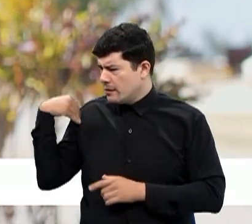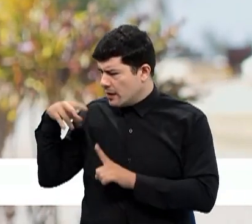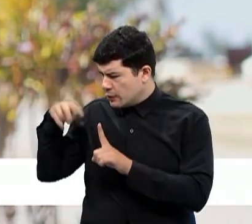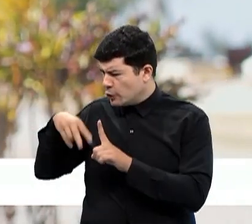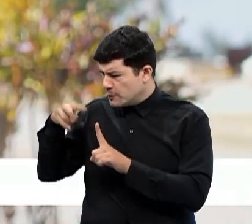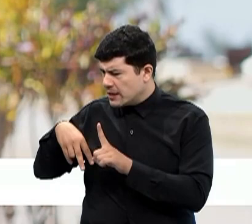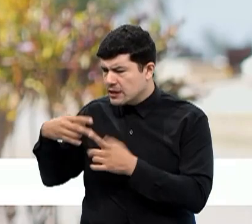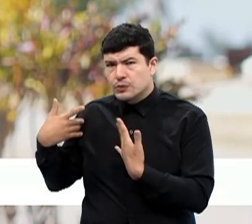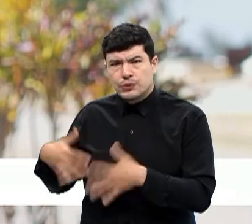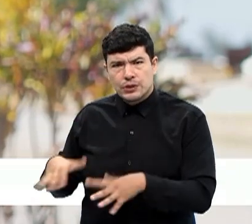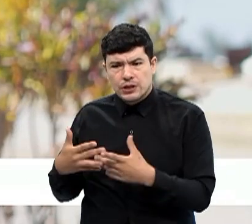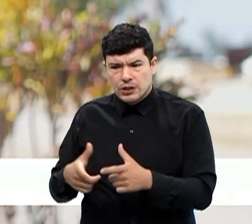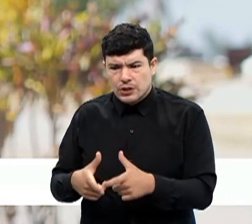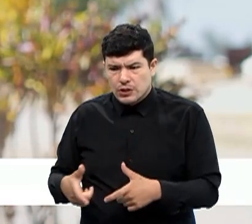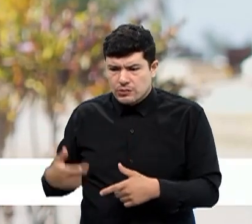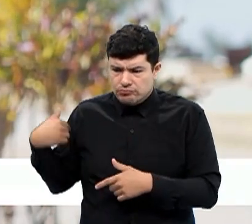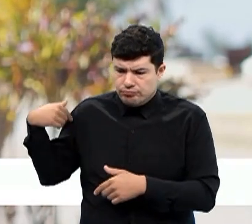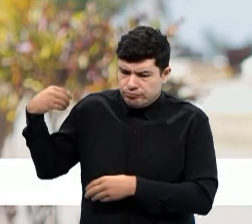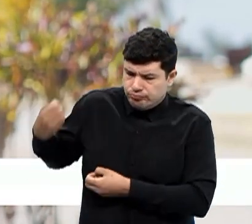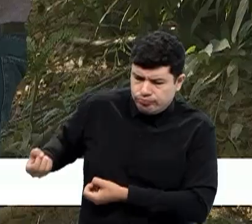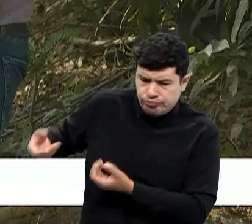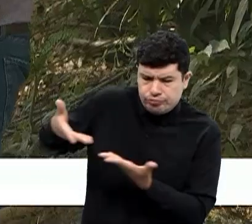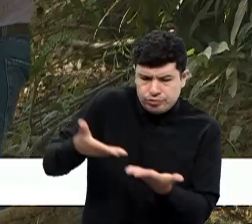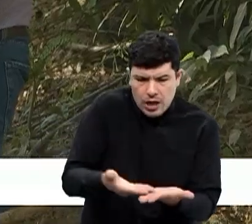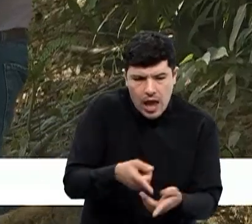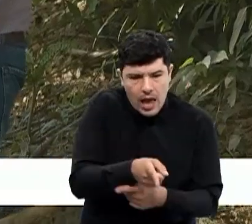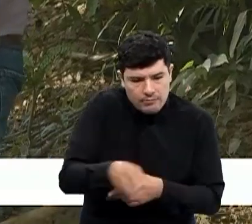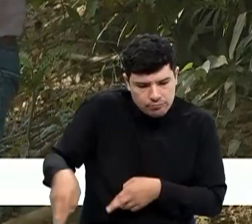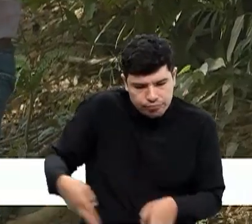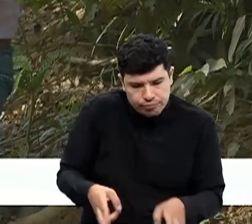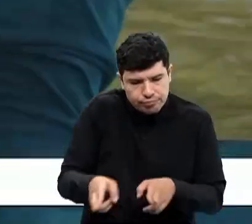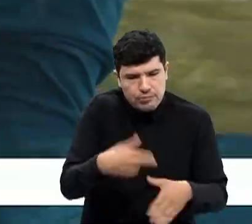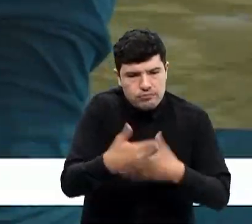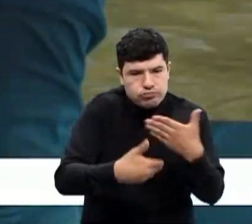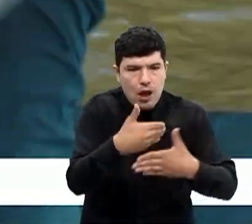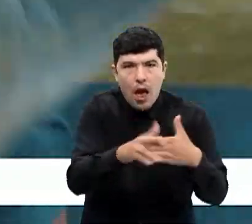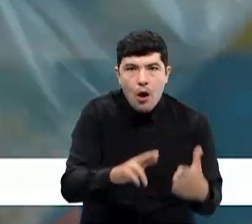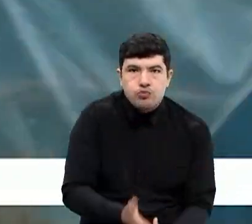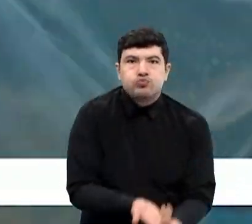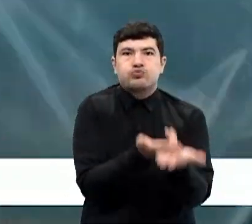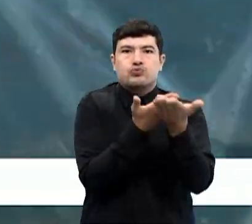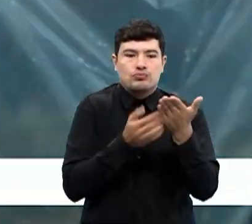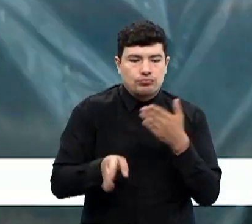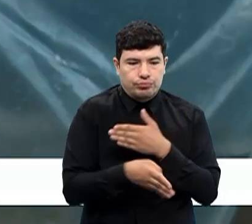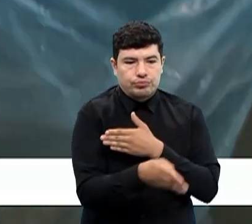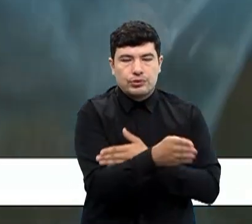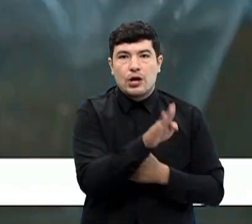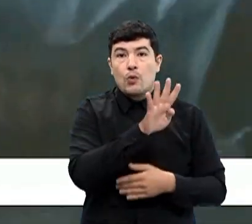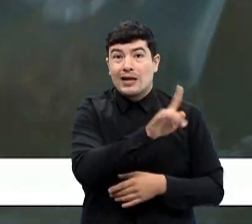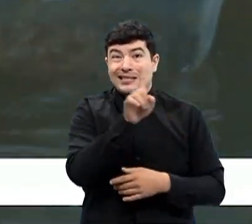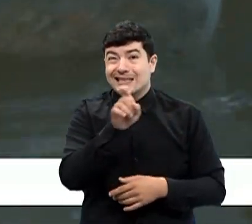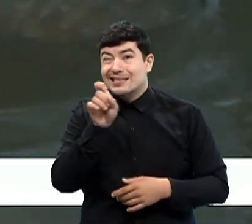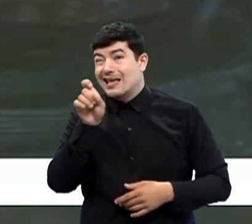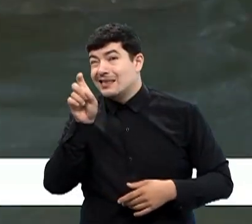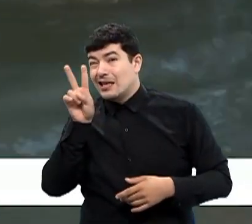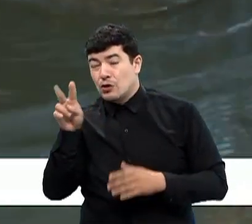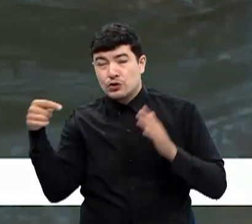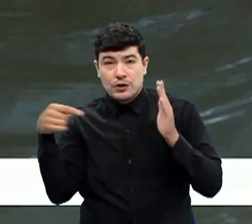el bocachico de seco está prácticamente de libra. De los 486 mil alevinos sembrados,